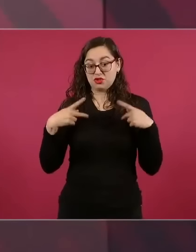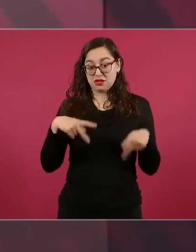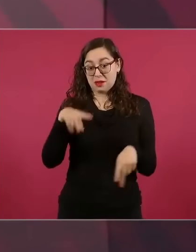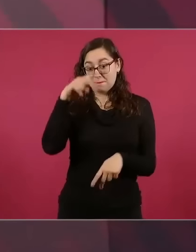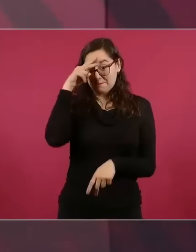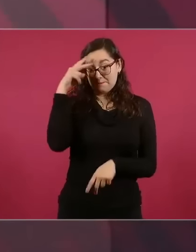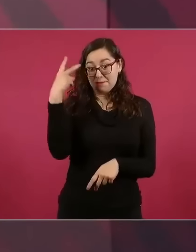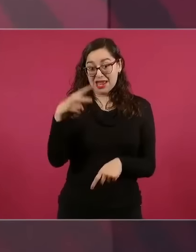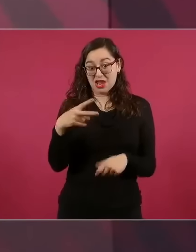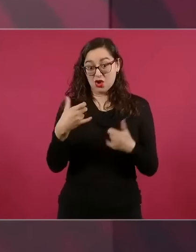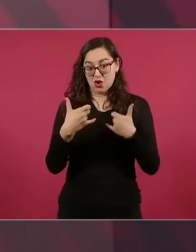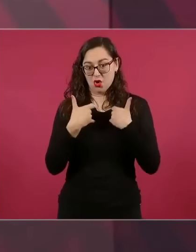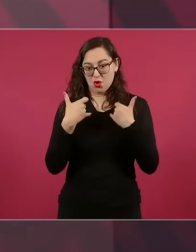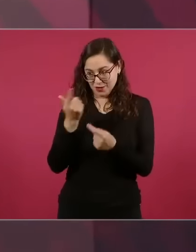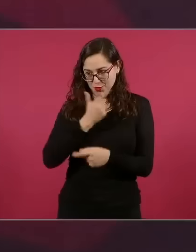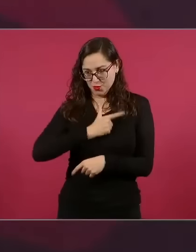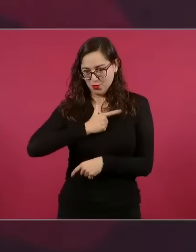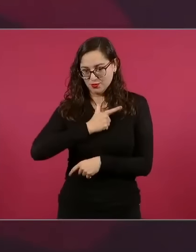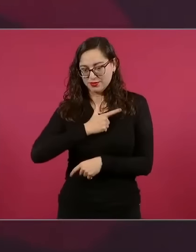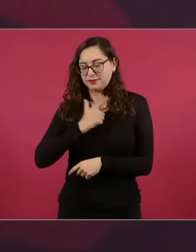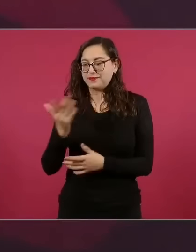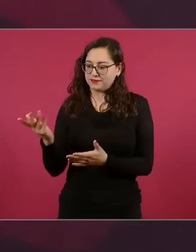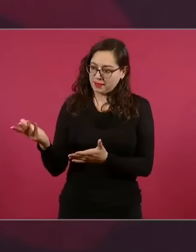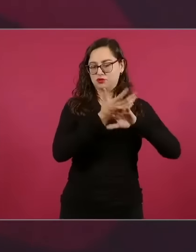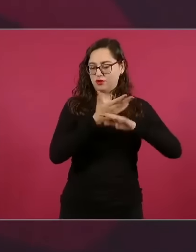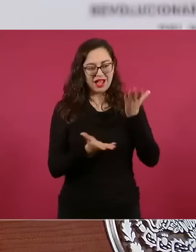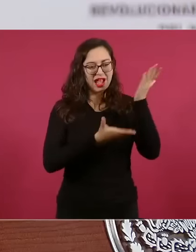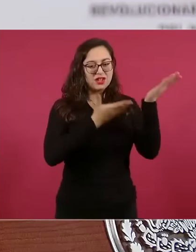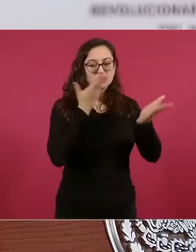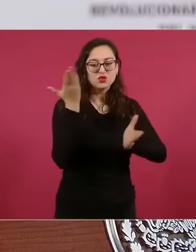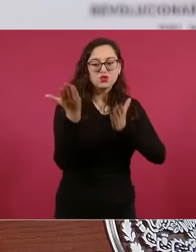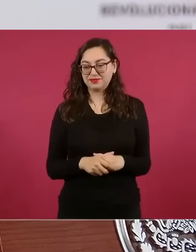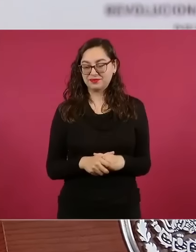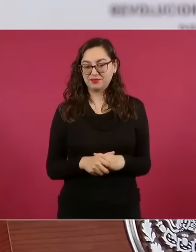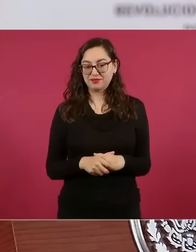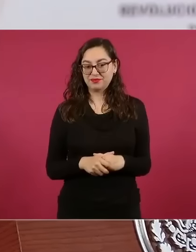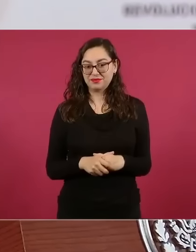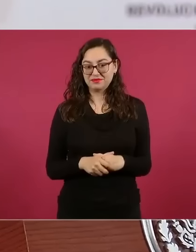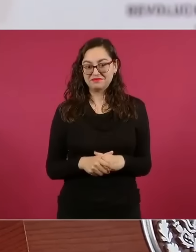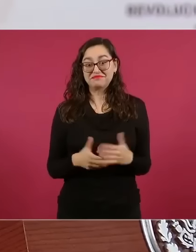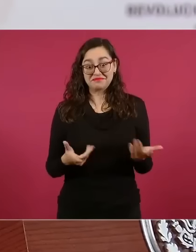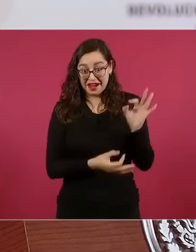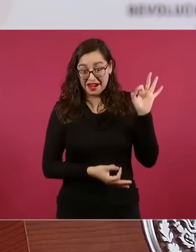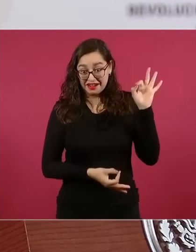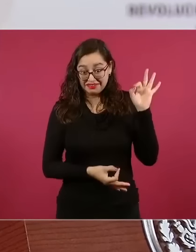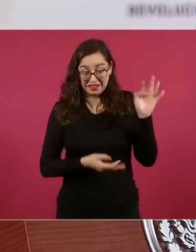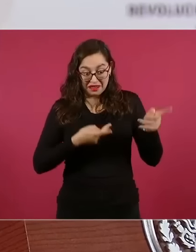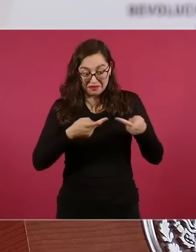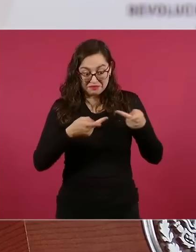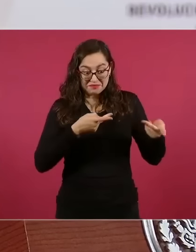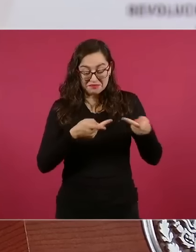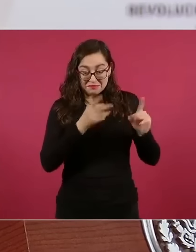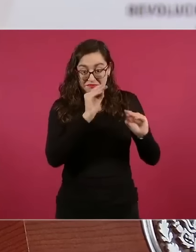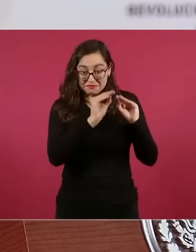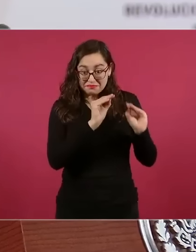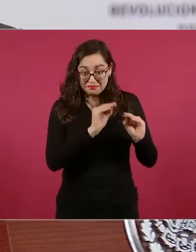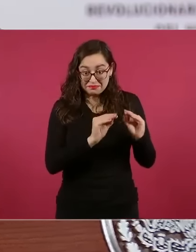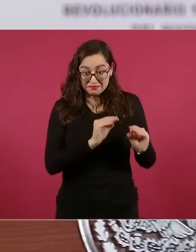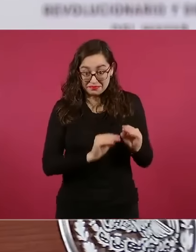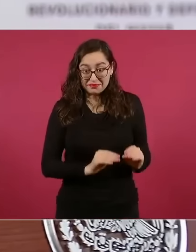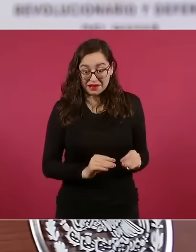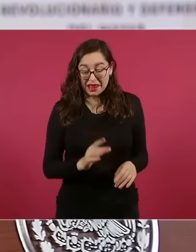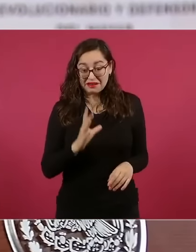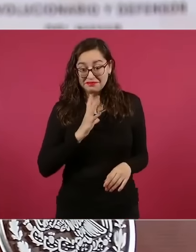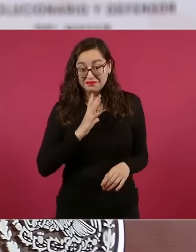a jóvenes mexicanos ambiciosos para formarlos allá. Y hay constancia de que esto sucedió cuando el